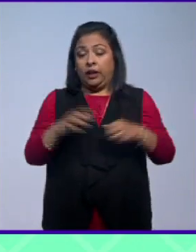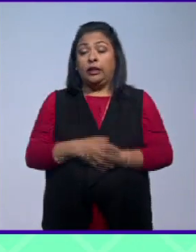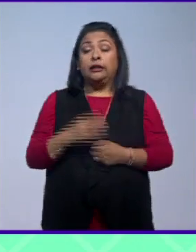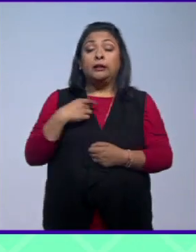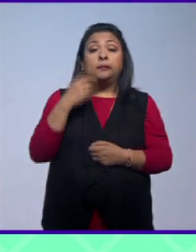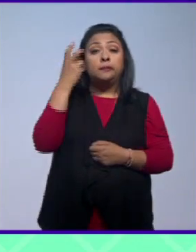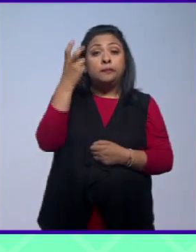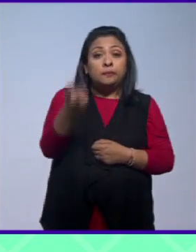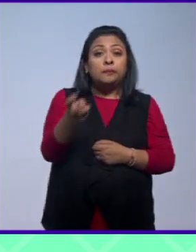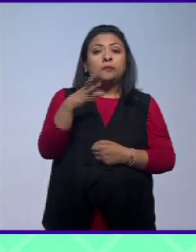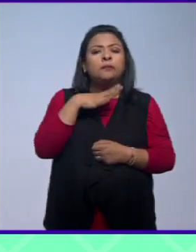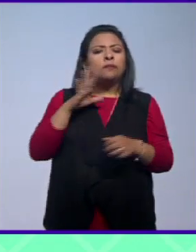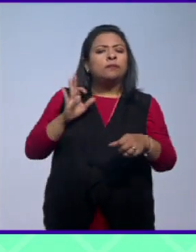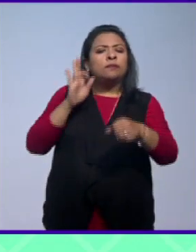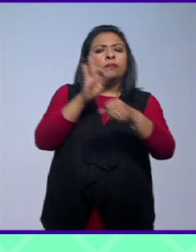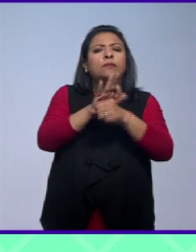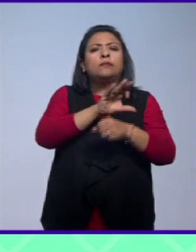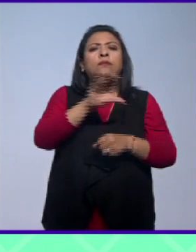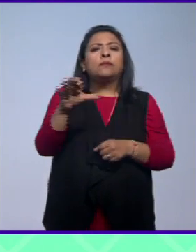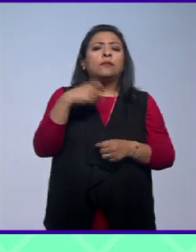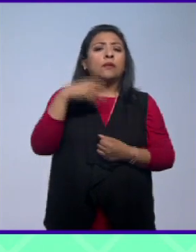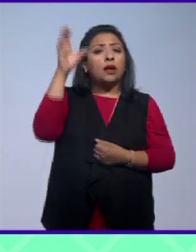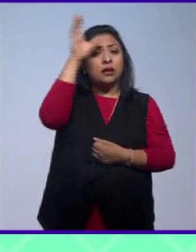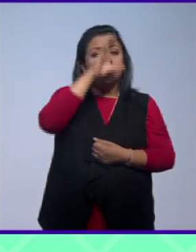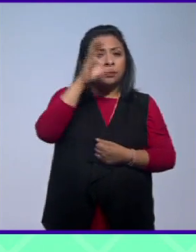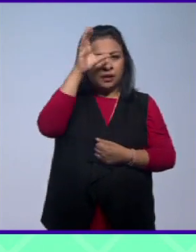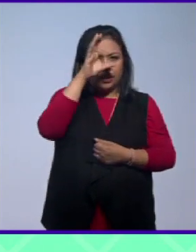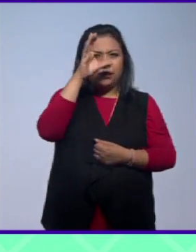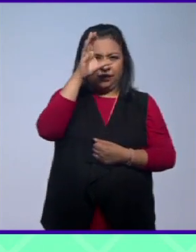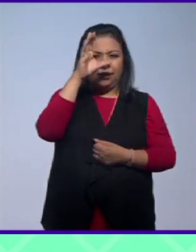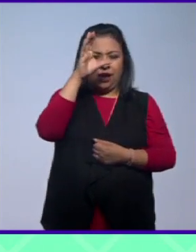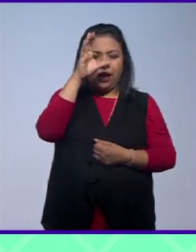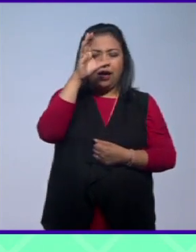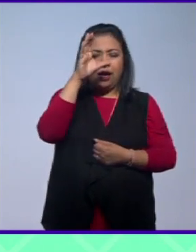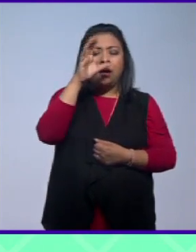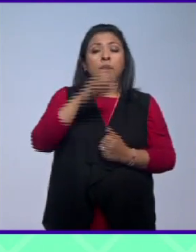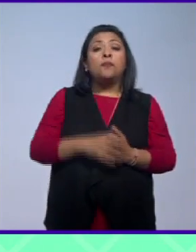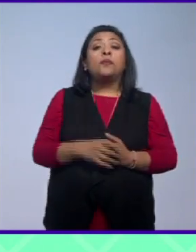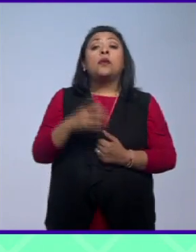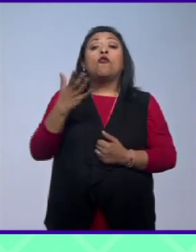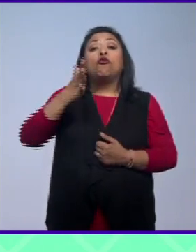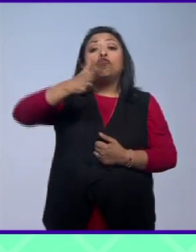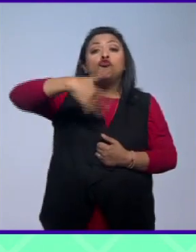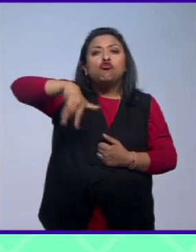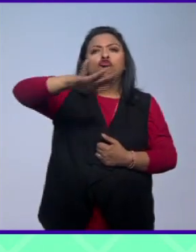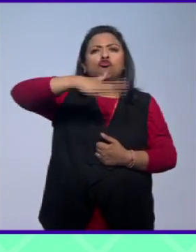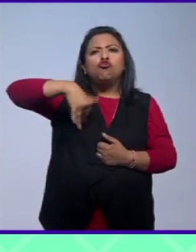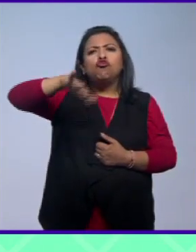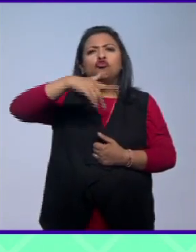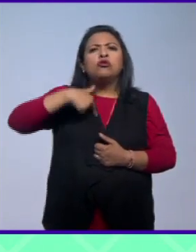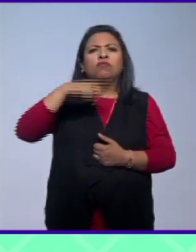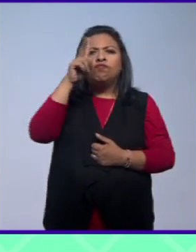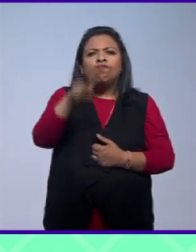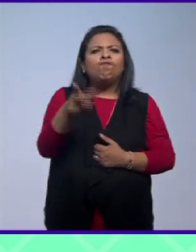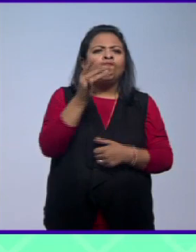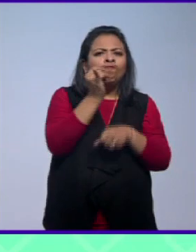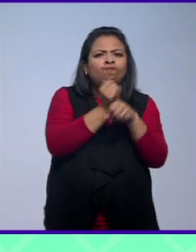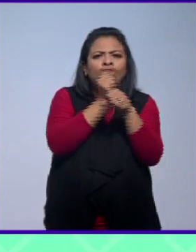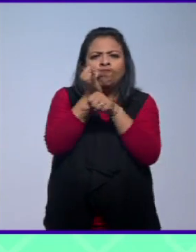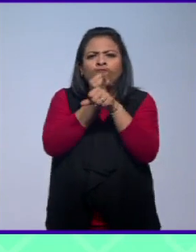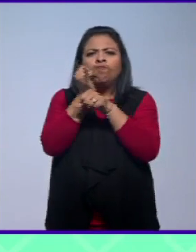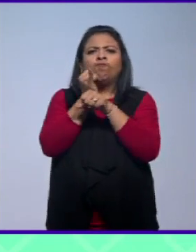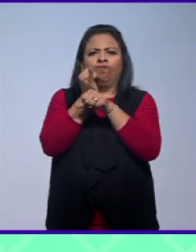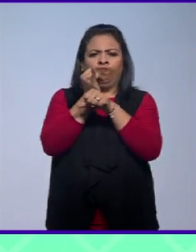aquella que reivindica a la ciencia sobre el misterio, a la búsqueda incesante de la verdad por